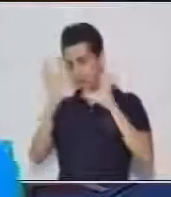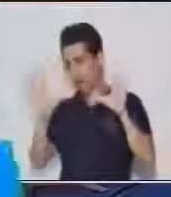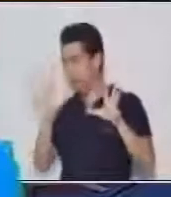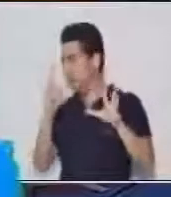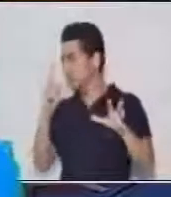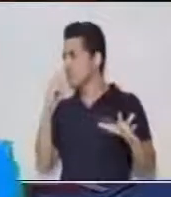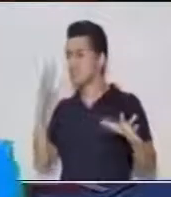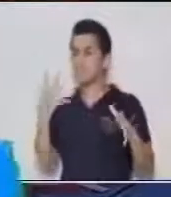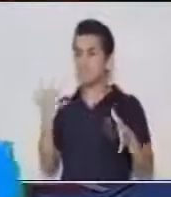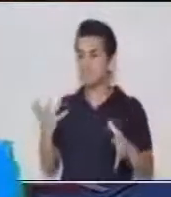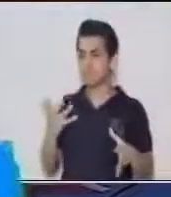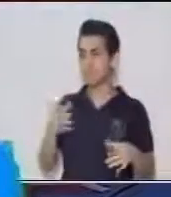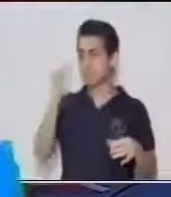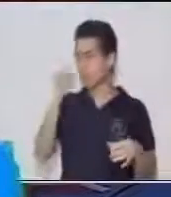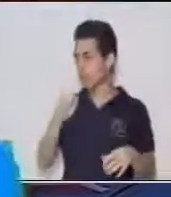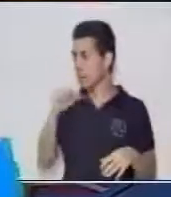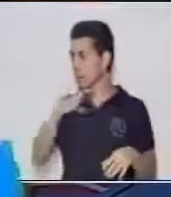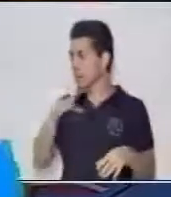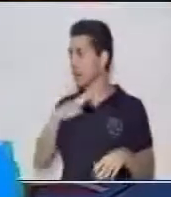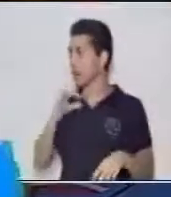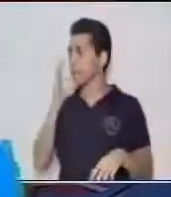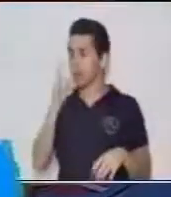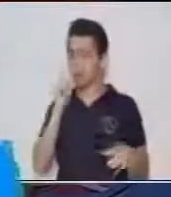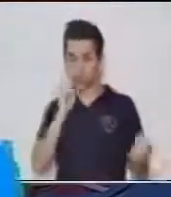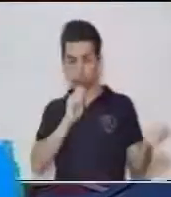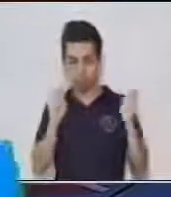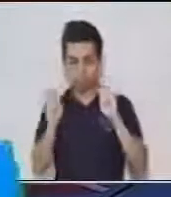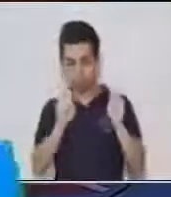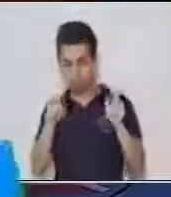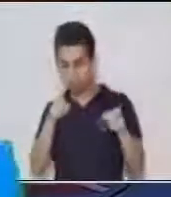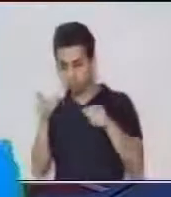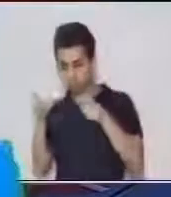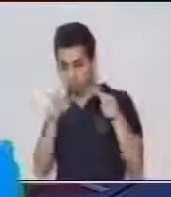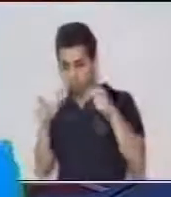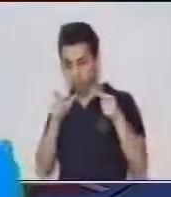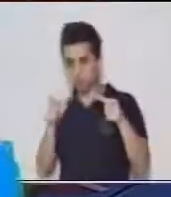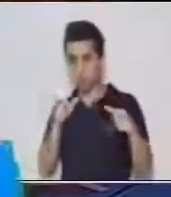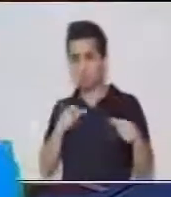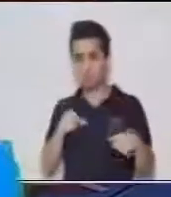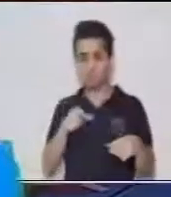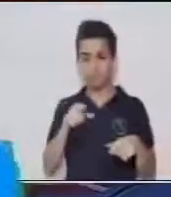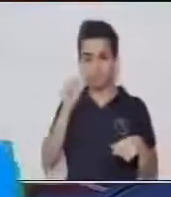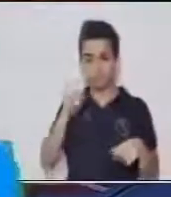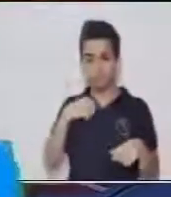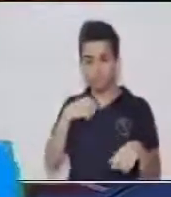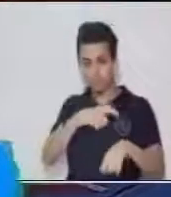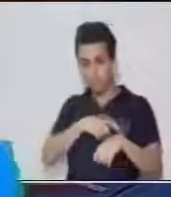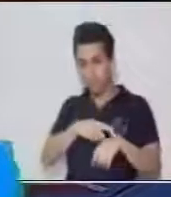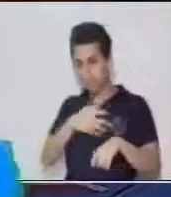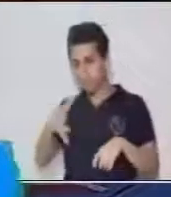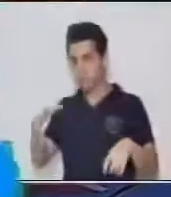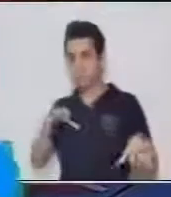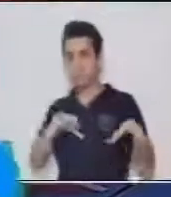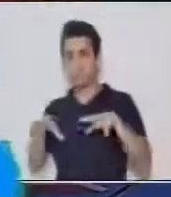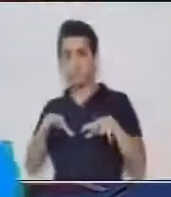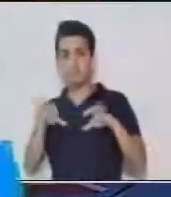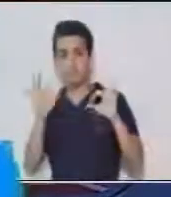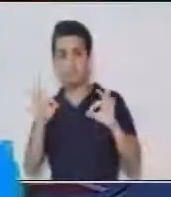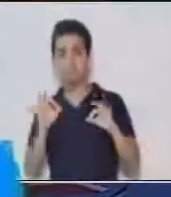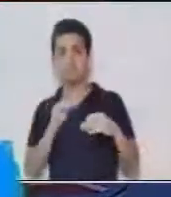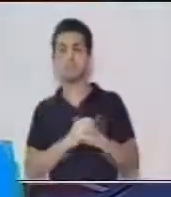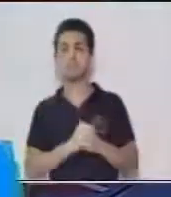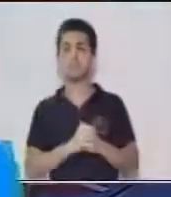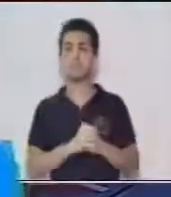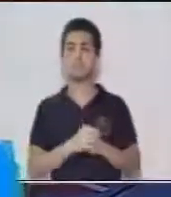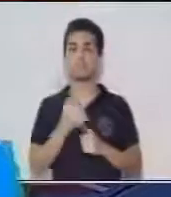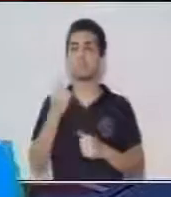reafirmarlo, para tener un mejor dominio, no solamente en el momento que estoy haciendo la actividad y quedó